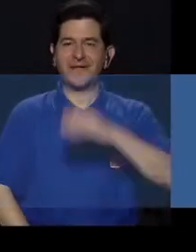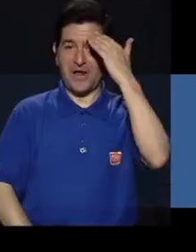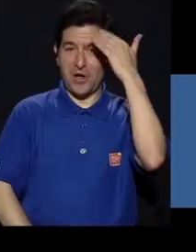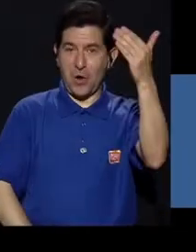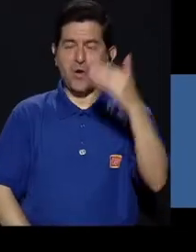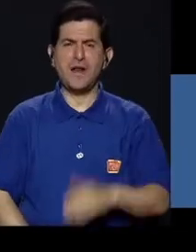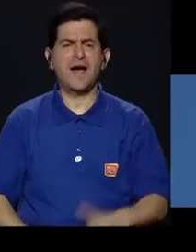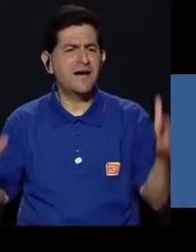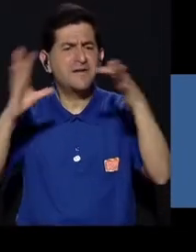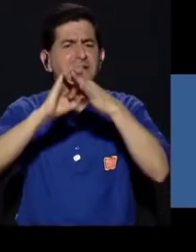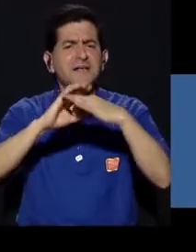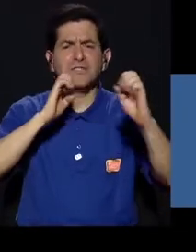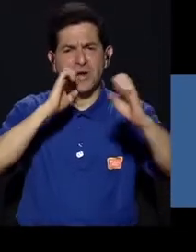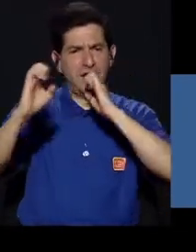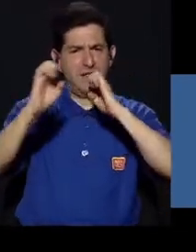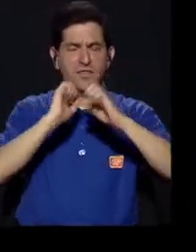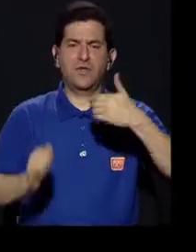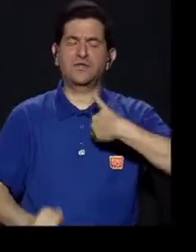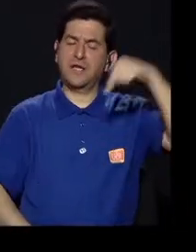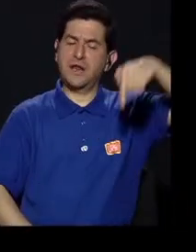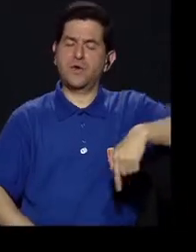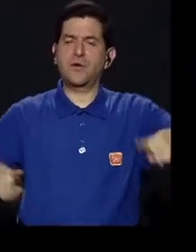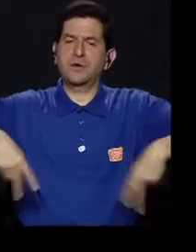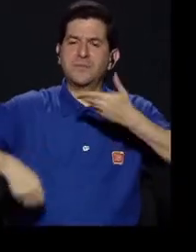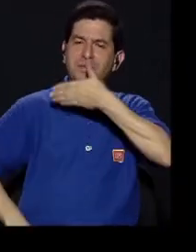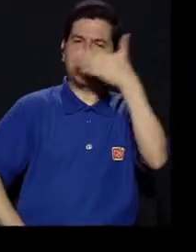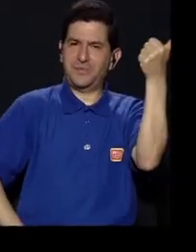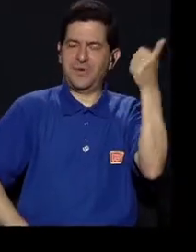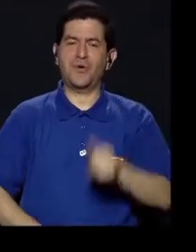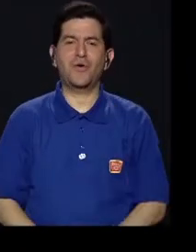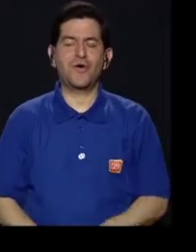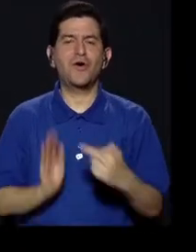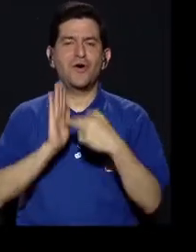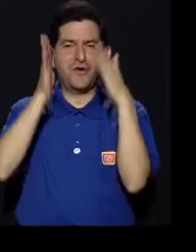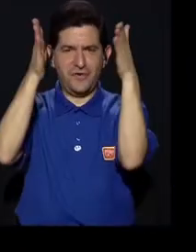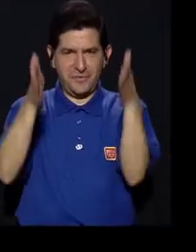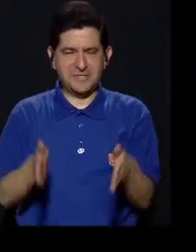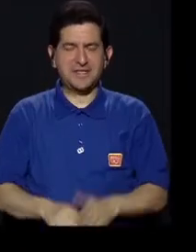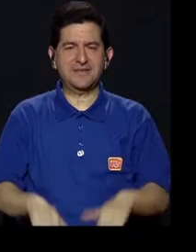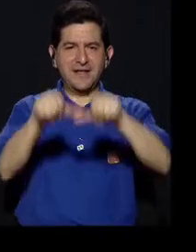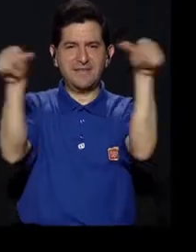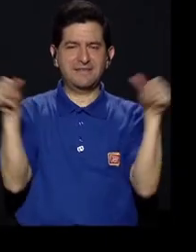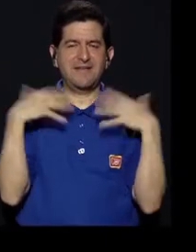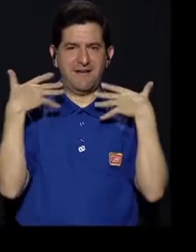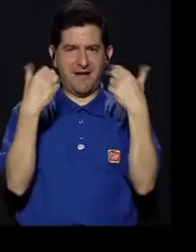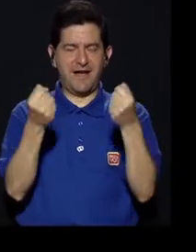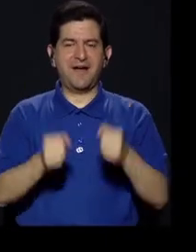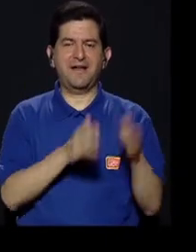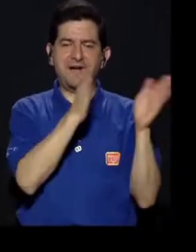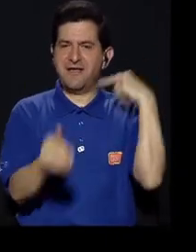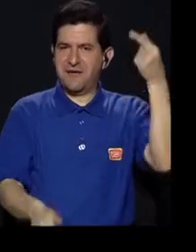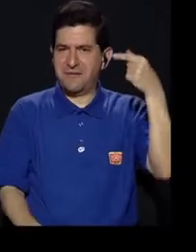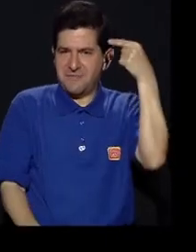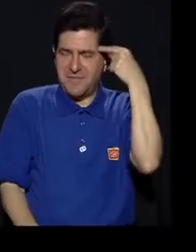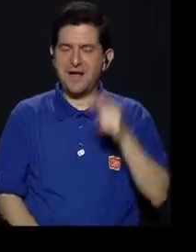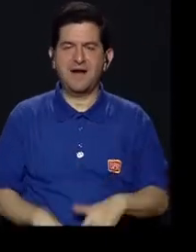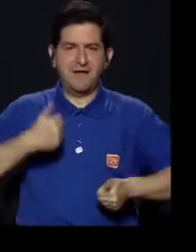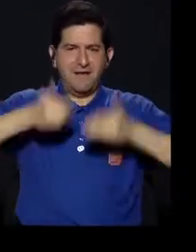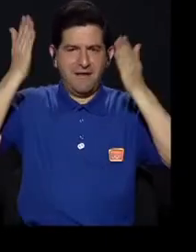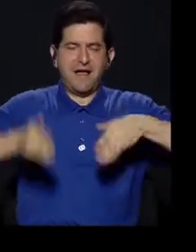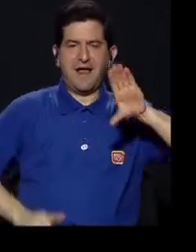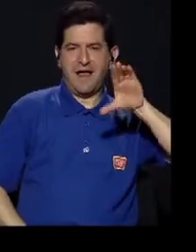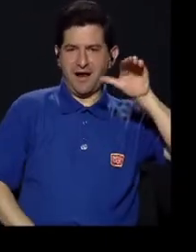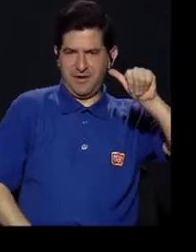Hola, a propósito de la entrevista que tenemos hoy en Vivir Mejor, con la representante del sector salud del plan de gobierno, del